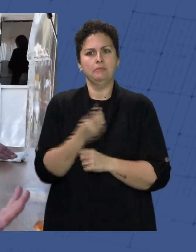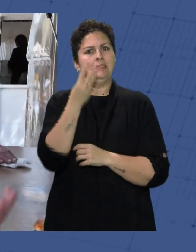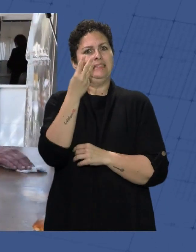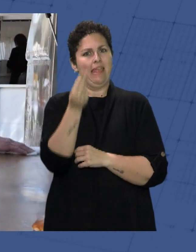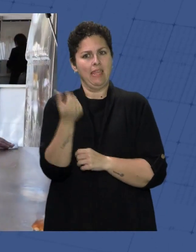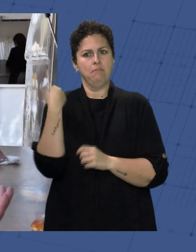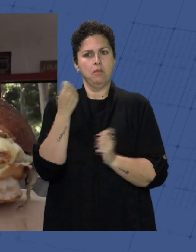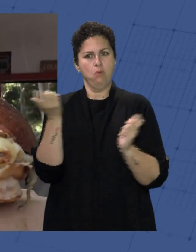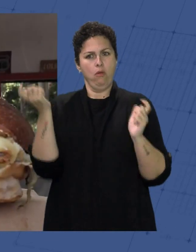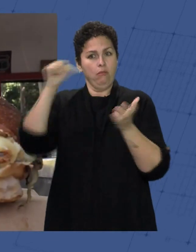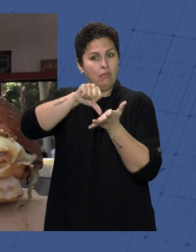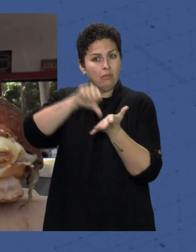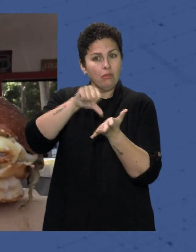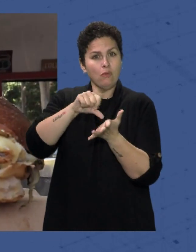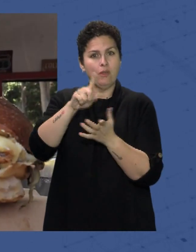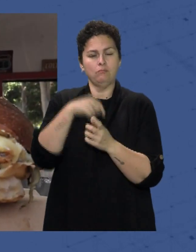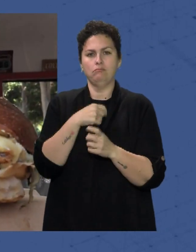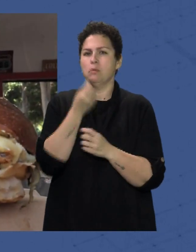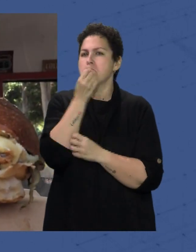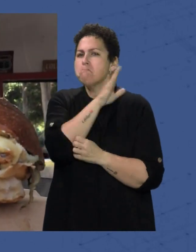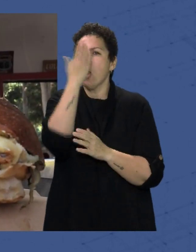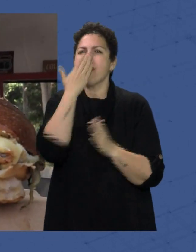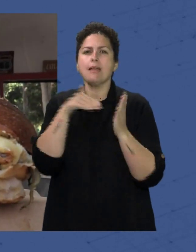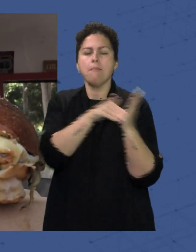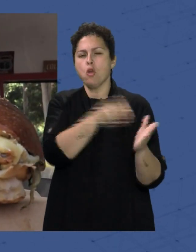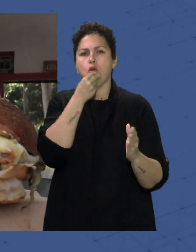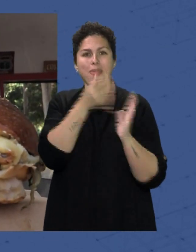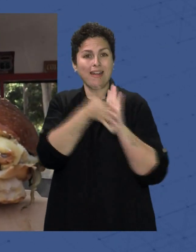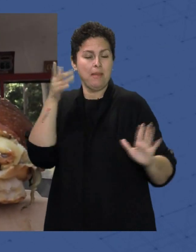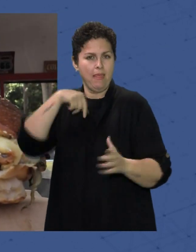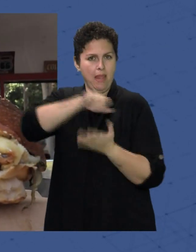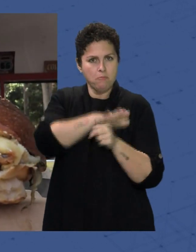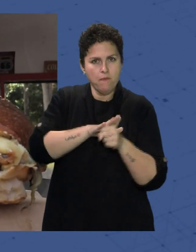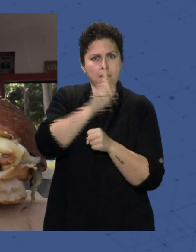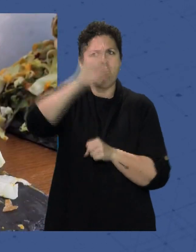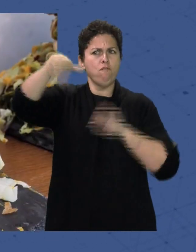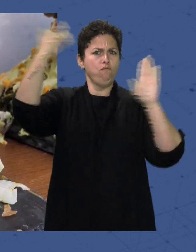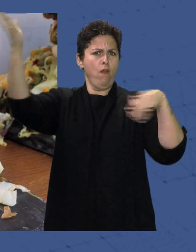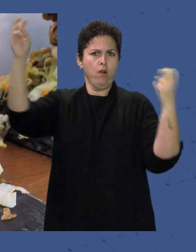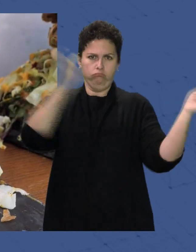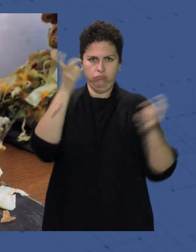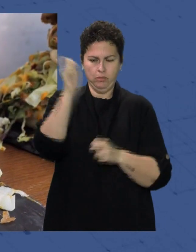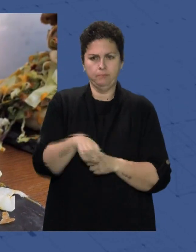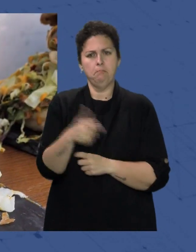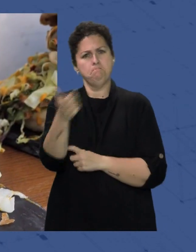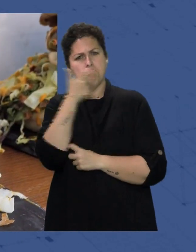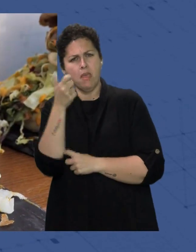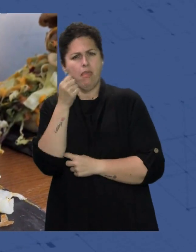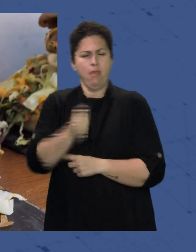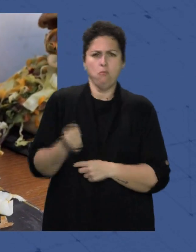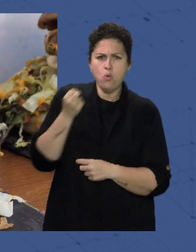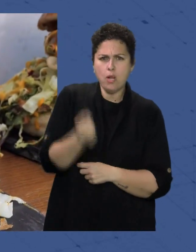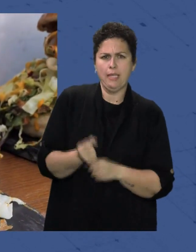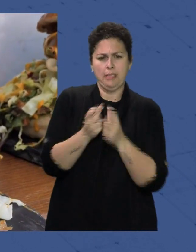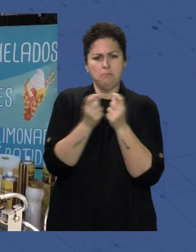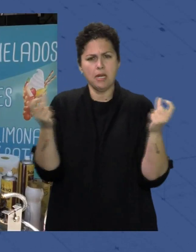punto neurálgico de la ciudad ha acogido los mejores camiones de comida rápida de la provincia e incluso de fuera de esta. Pizzas, hamburguesas, perritos calientes,